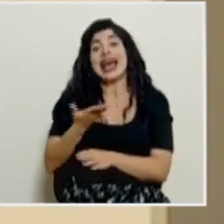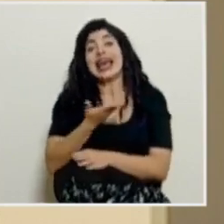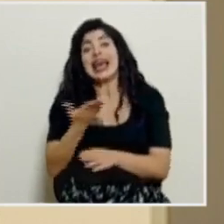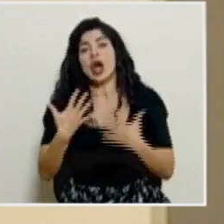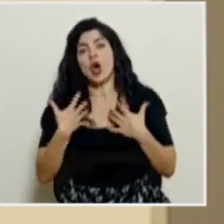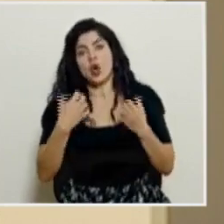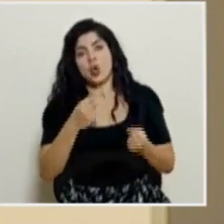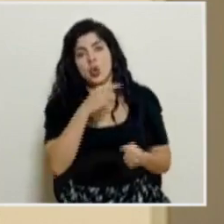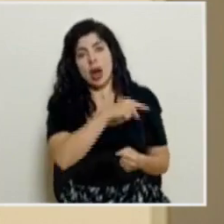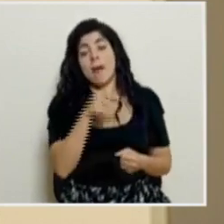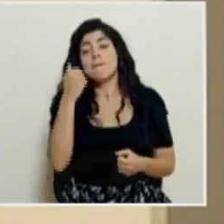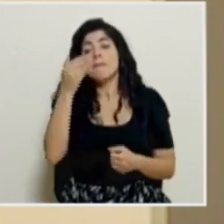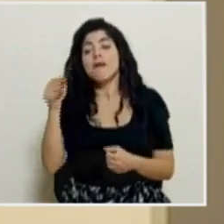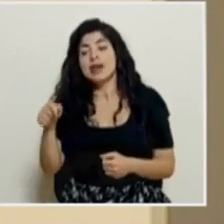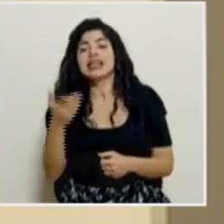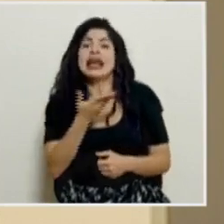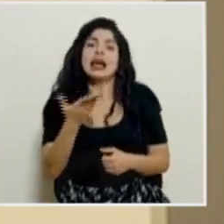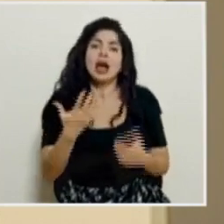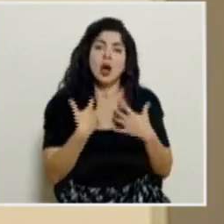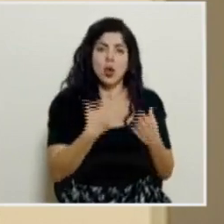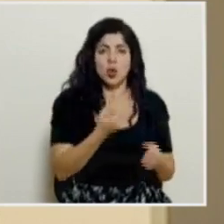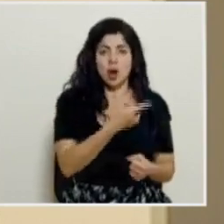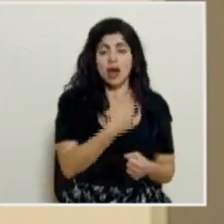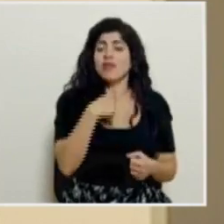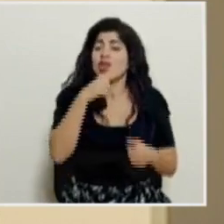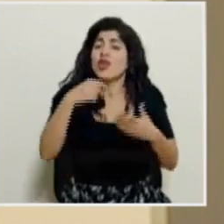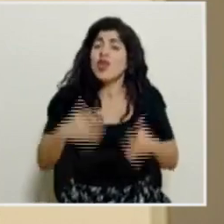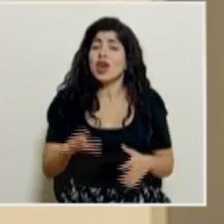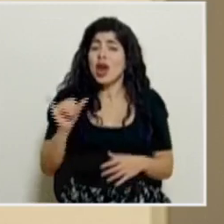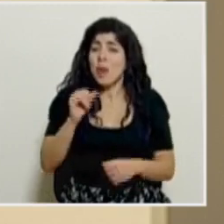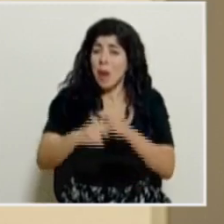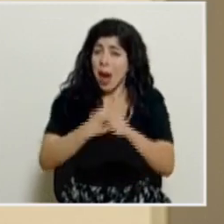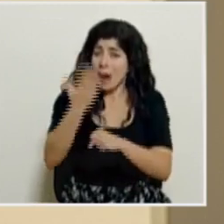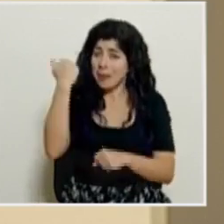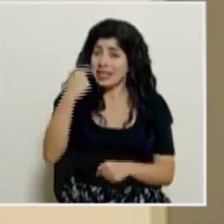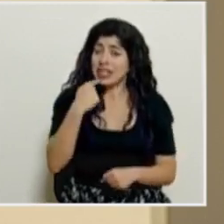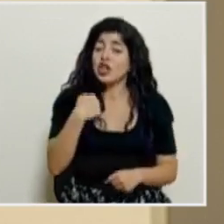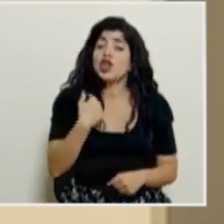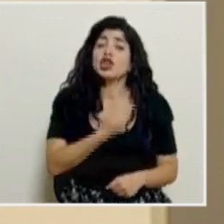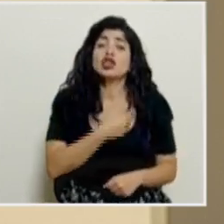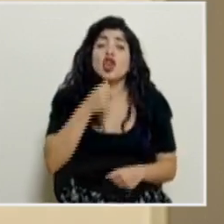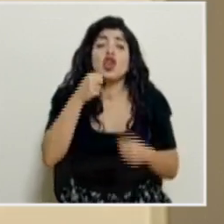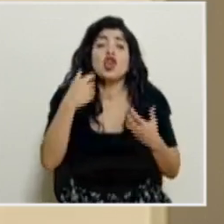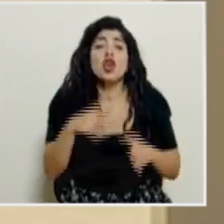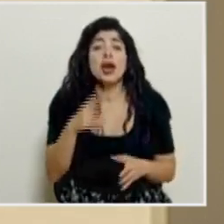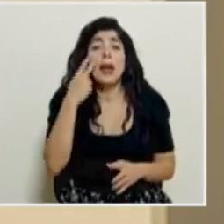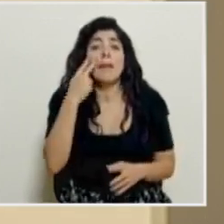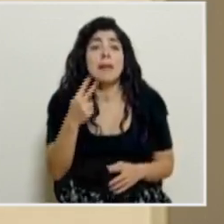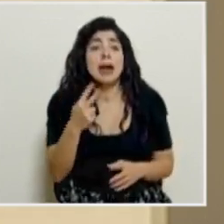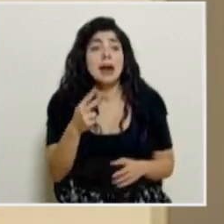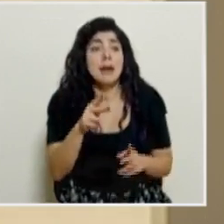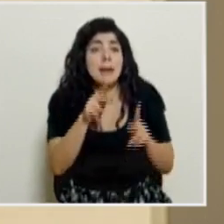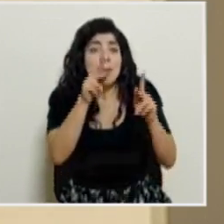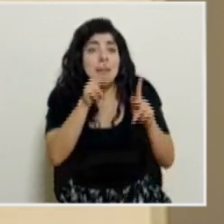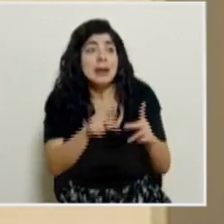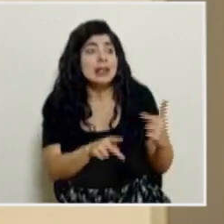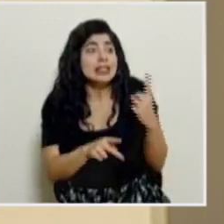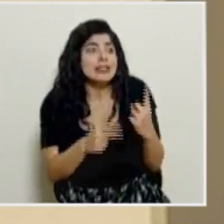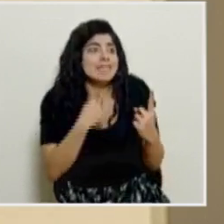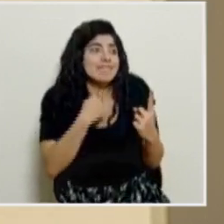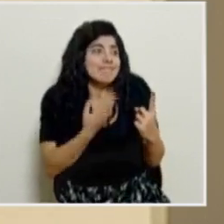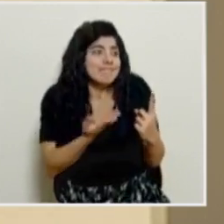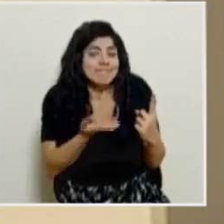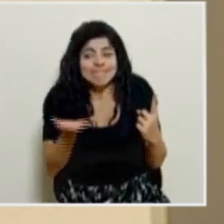en los hospitales. No queremos, como decíamos el año pasado, no queremos ver gente que no tenga atención